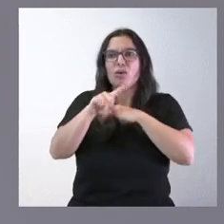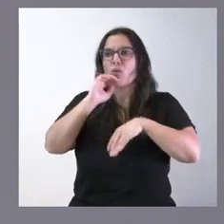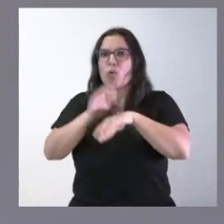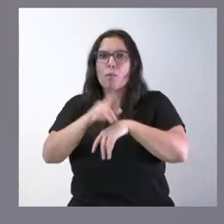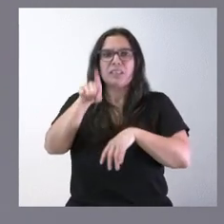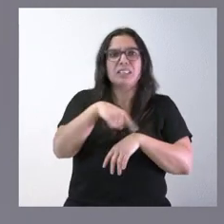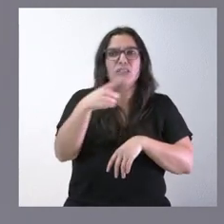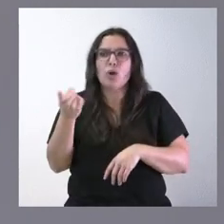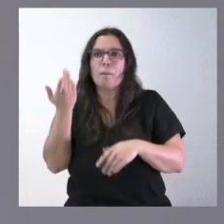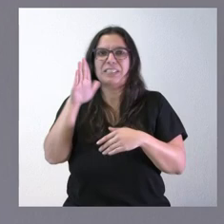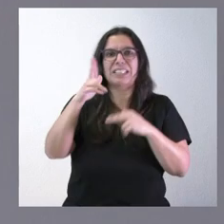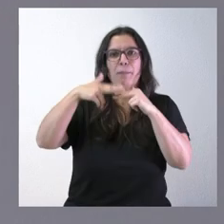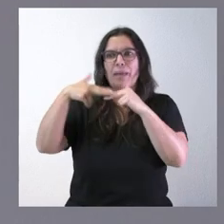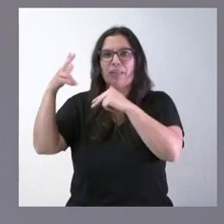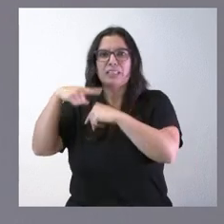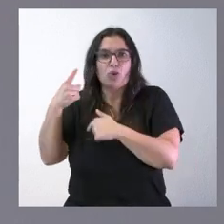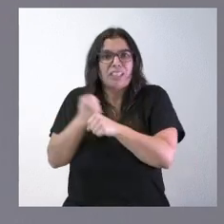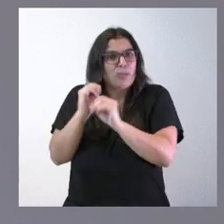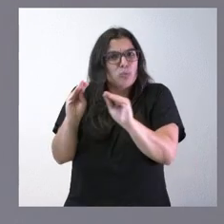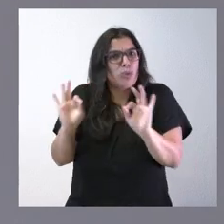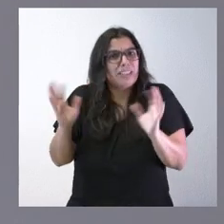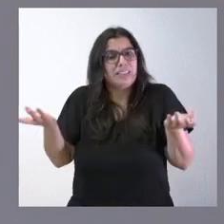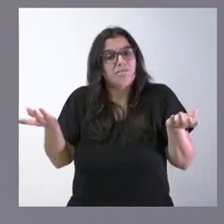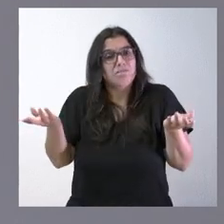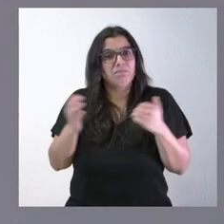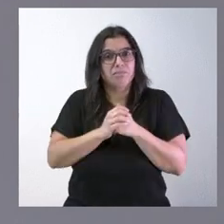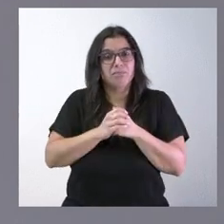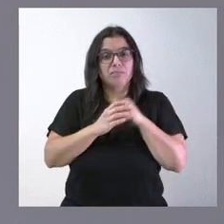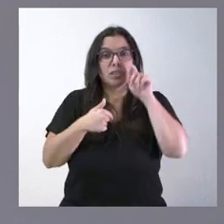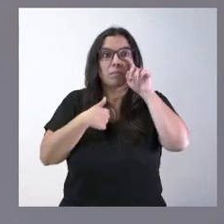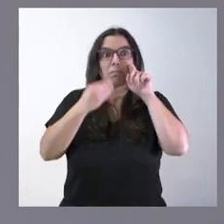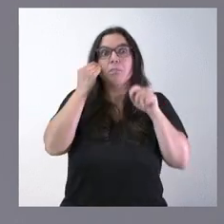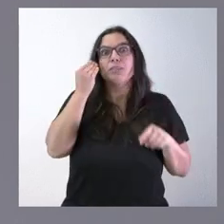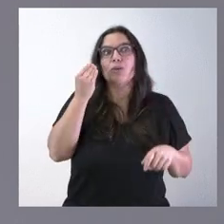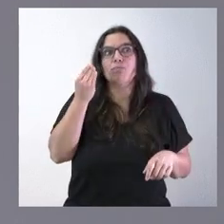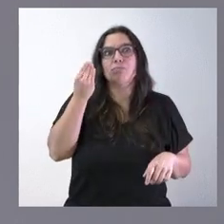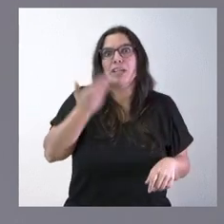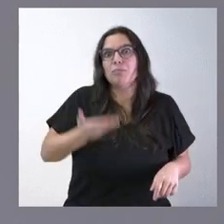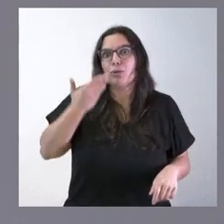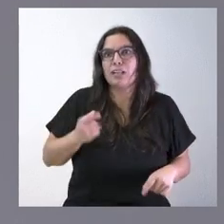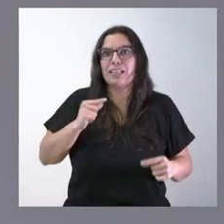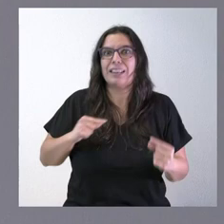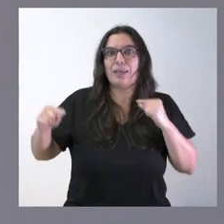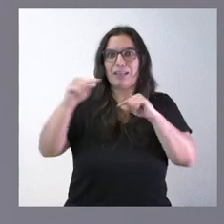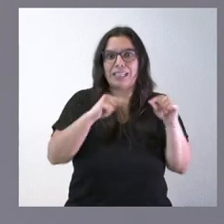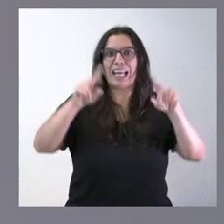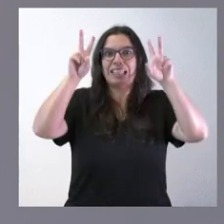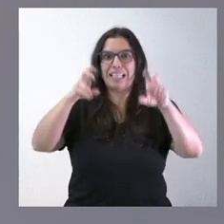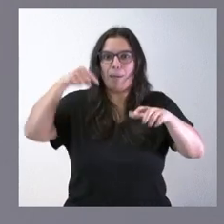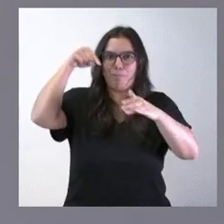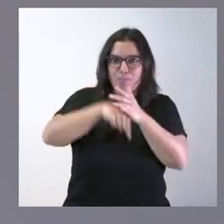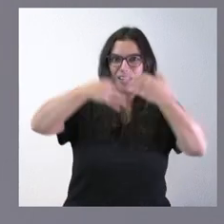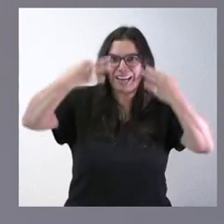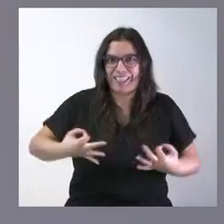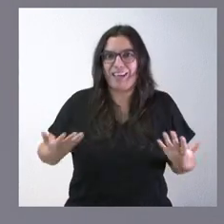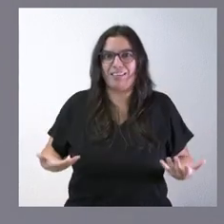función presenta o no presenta enmiendas es su tarea y esa es su función a mí lo que me parecería importante es que debatiremos en torno al fondo del asunto y nosotros lo tenemos muy claro